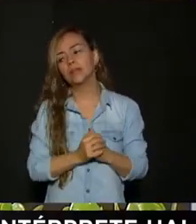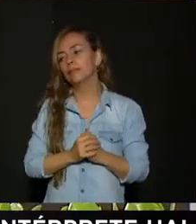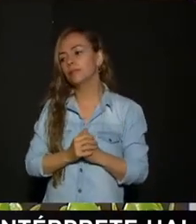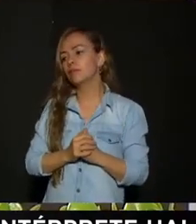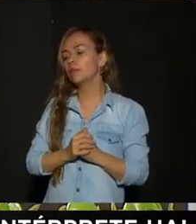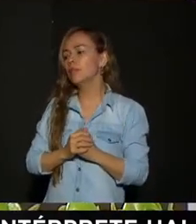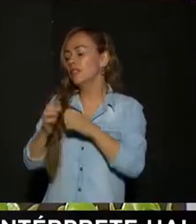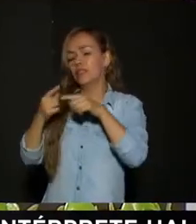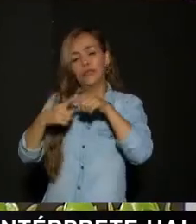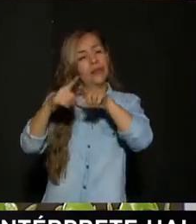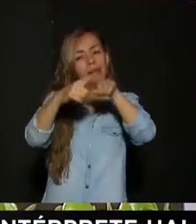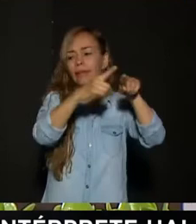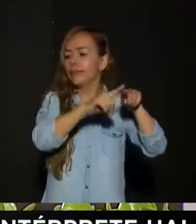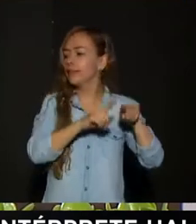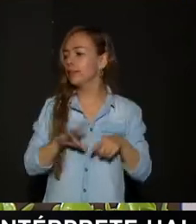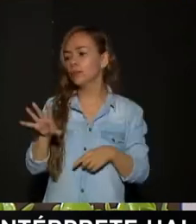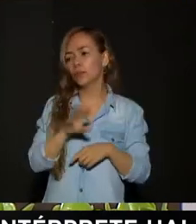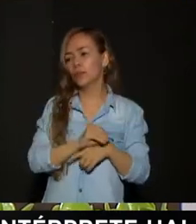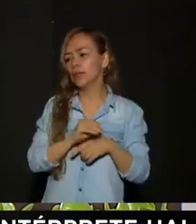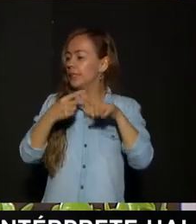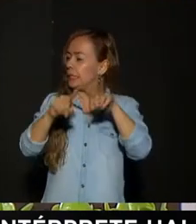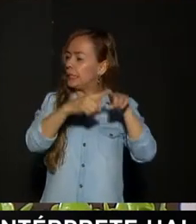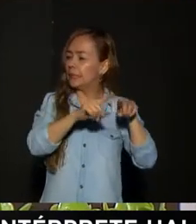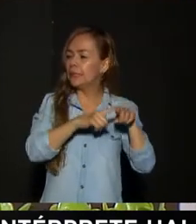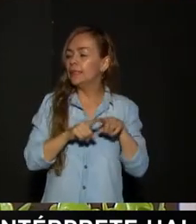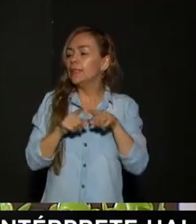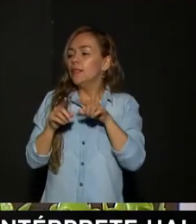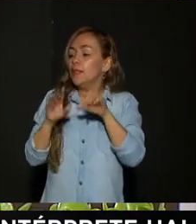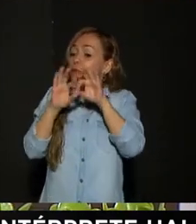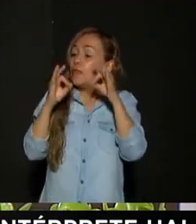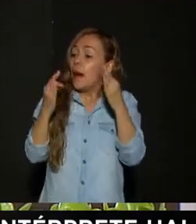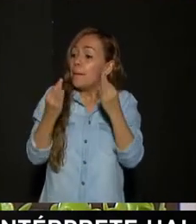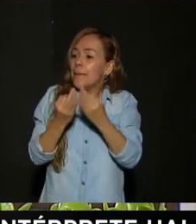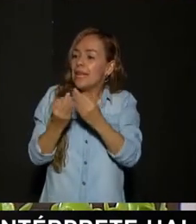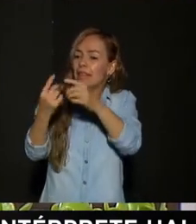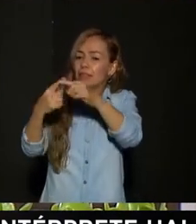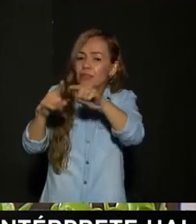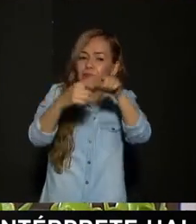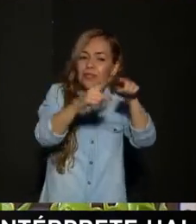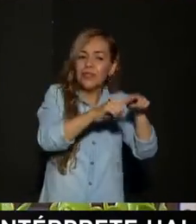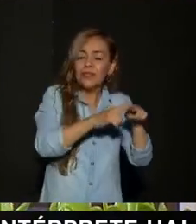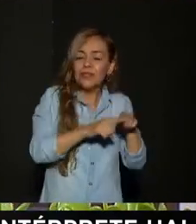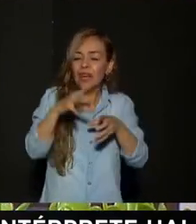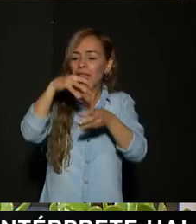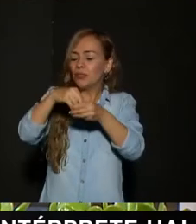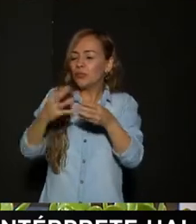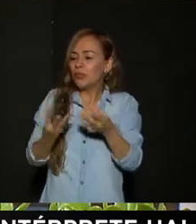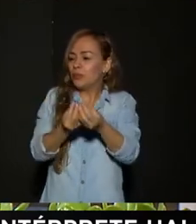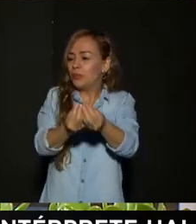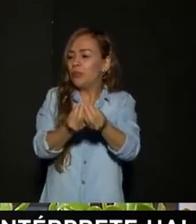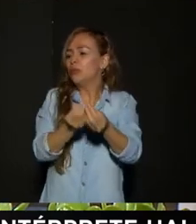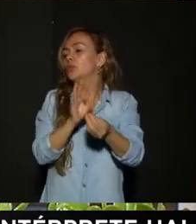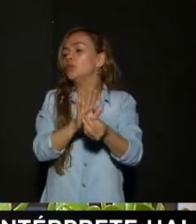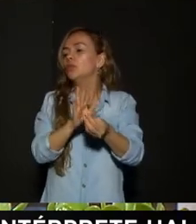Todas son diferentes Porque como les decía Son varias familias En un mismo grupo Y lo único Que las hace Pertenecer a ese grupo Es